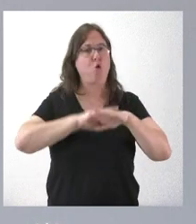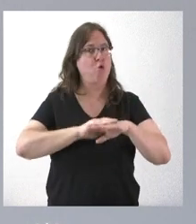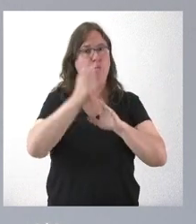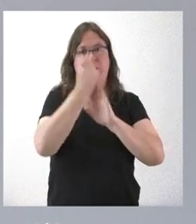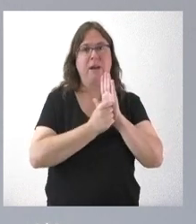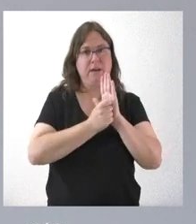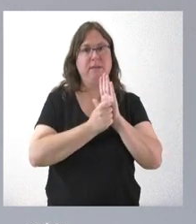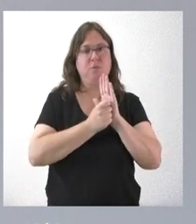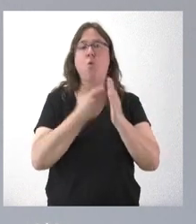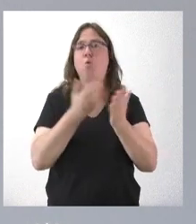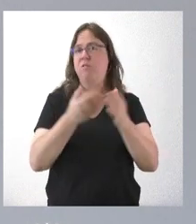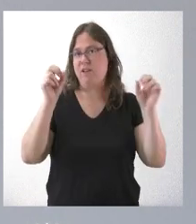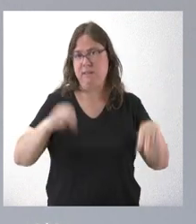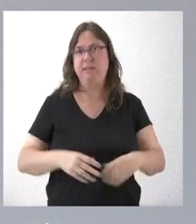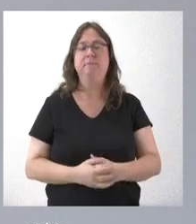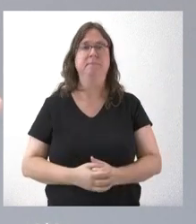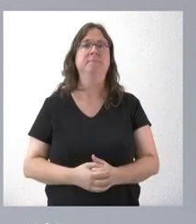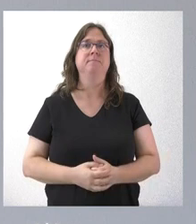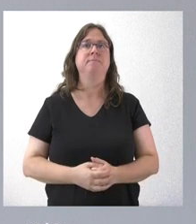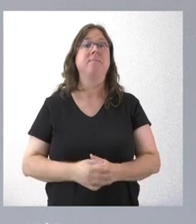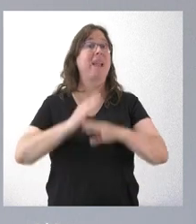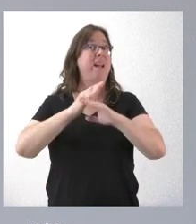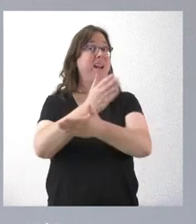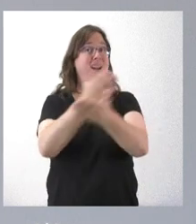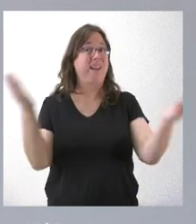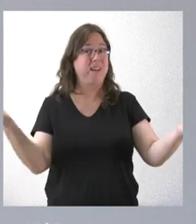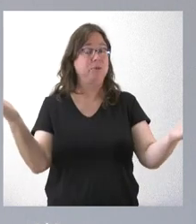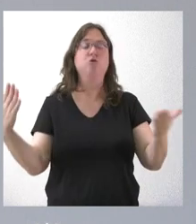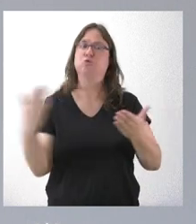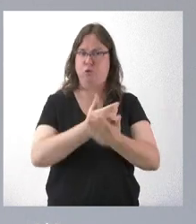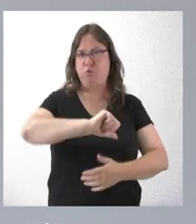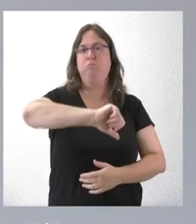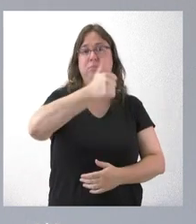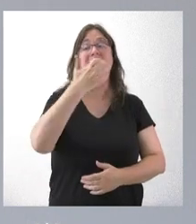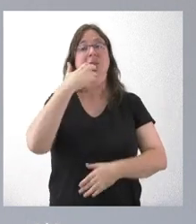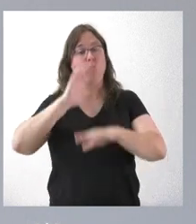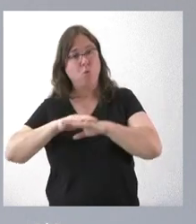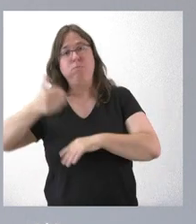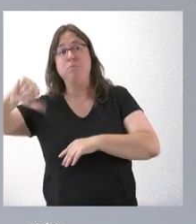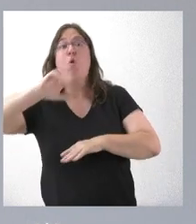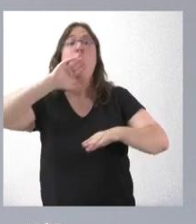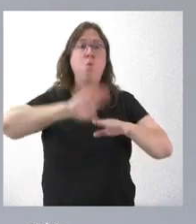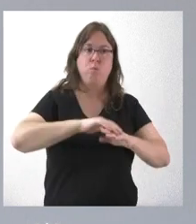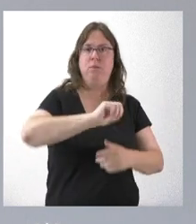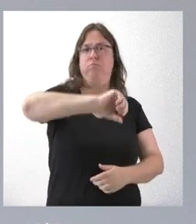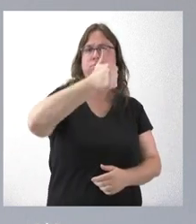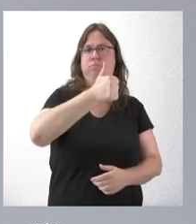requisitos y no se justifican los requisitos exclusivamente. El resto, todos reciben la ayuda correspondiente, con una media de